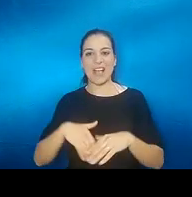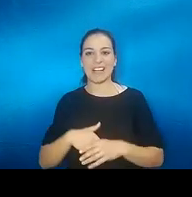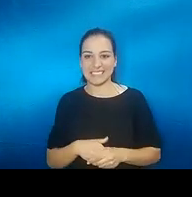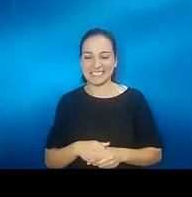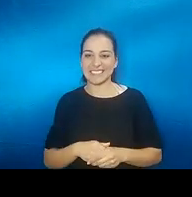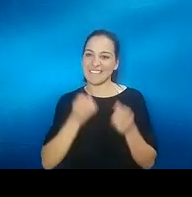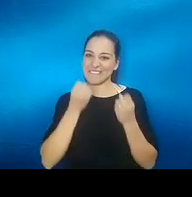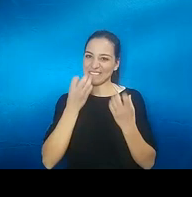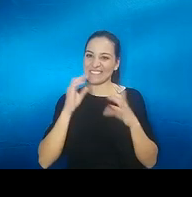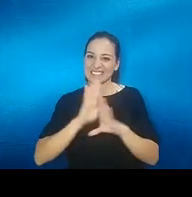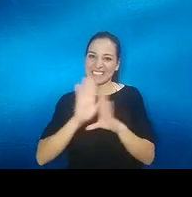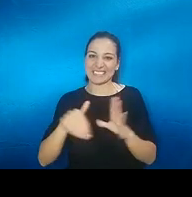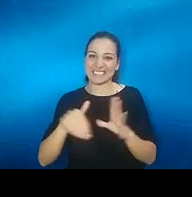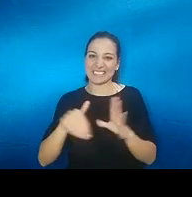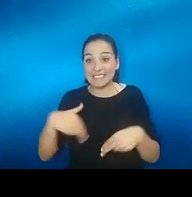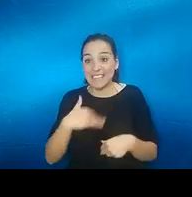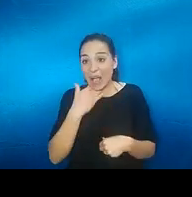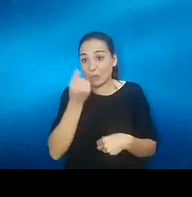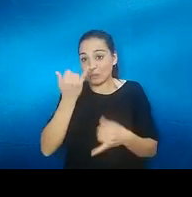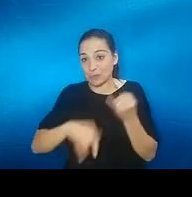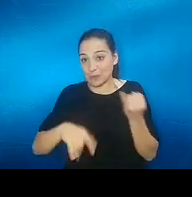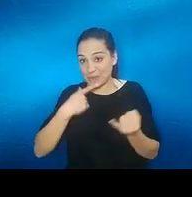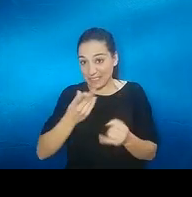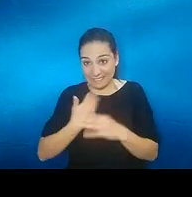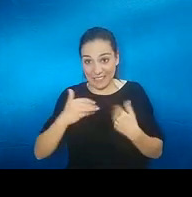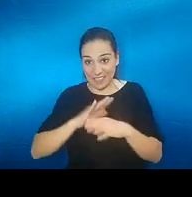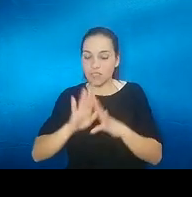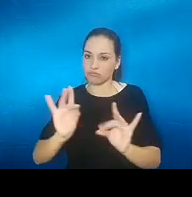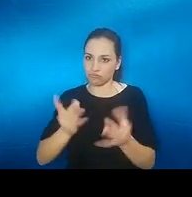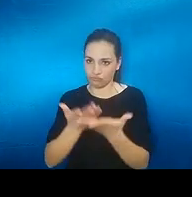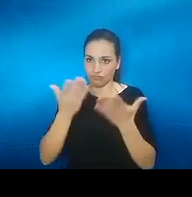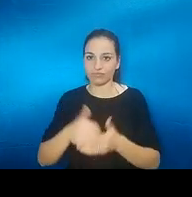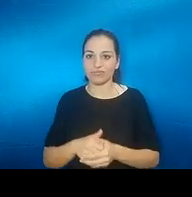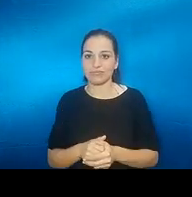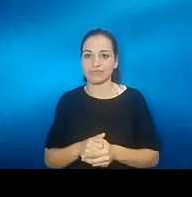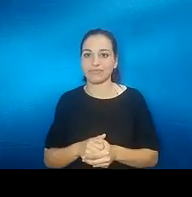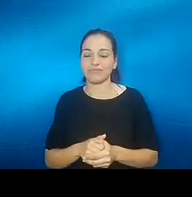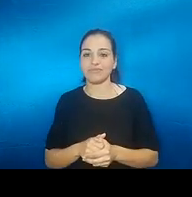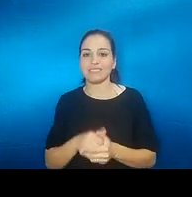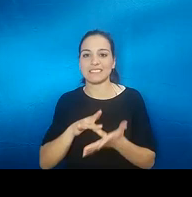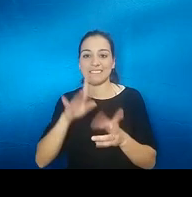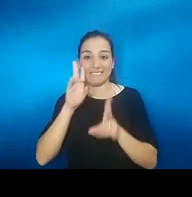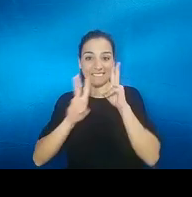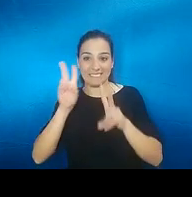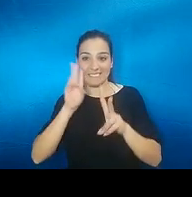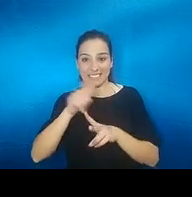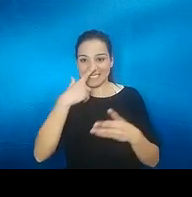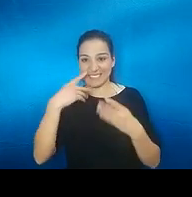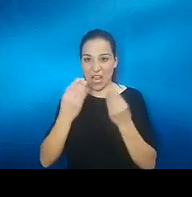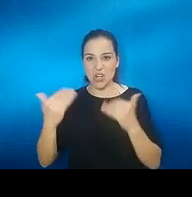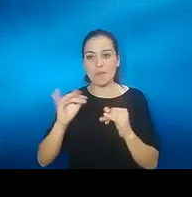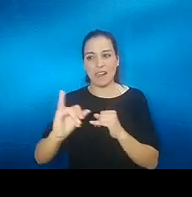me dejáis decir una cosilla para terminar sí, sí por supuesto he visto que hay mucha gente con la nomia conectada